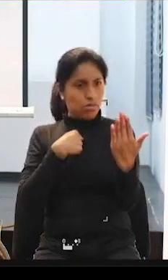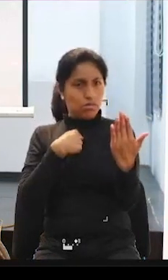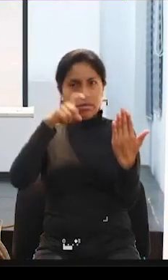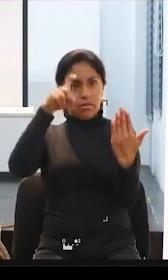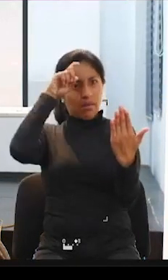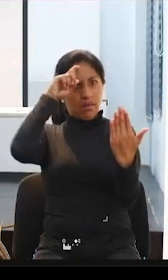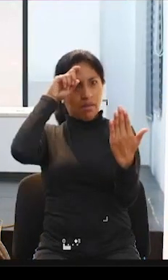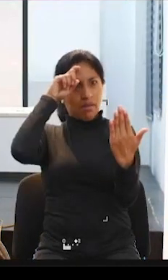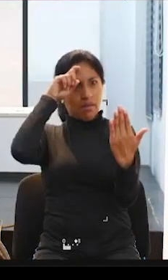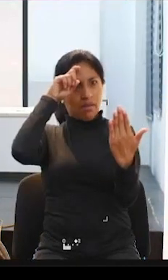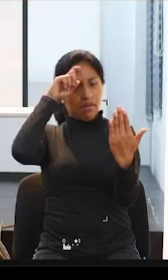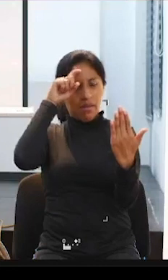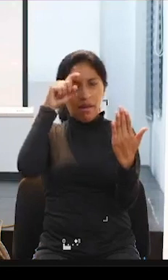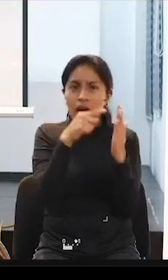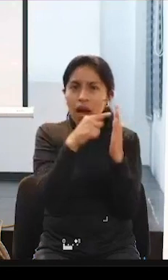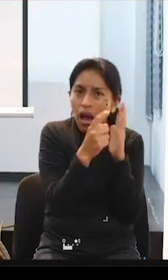cuenta,